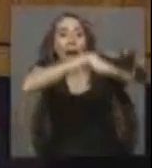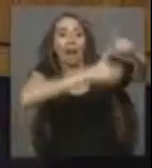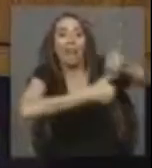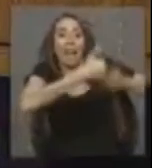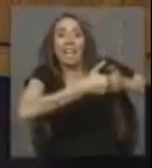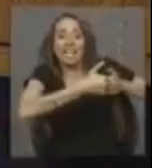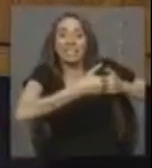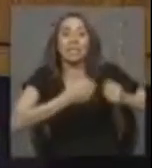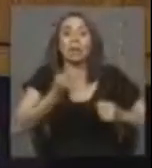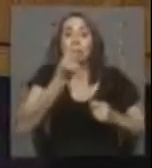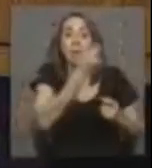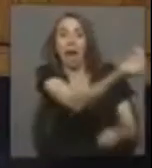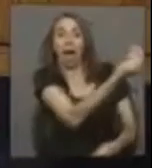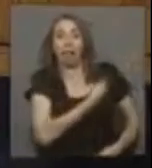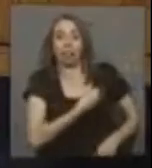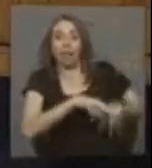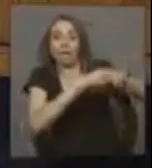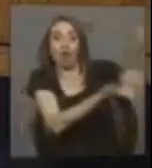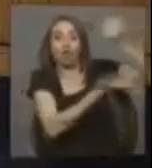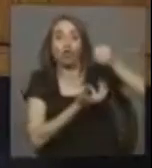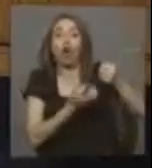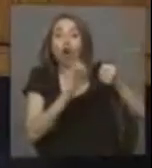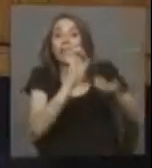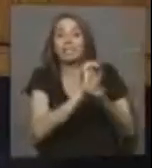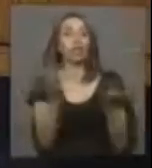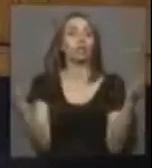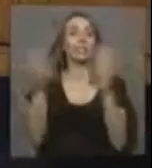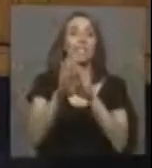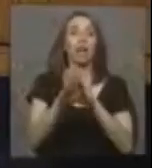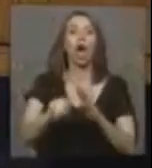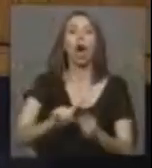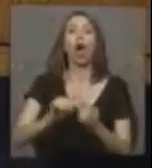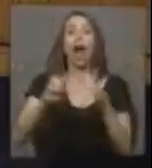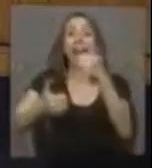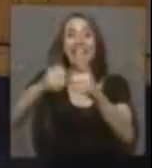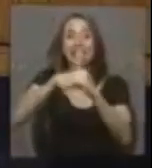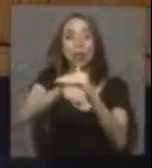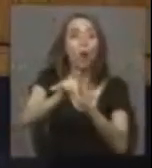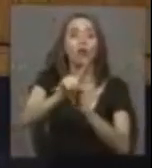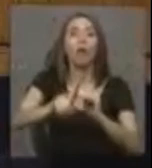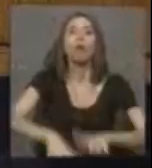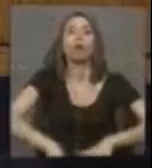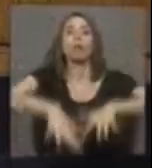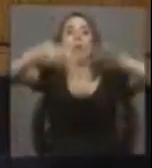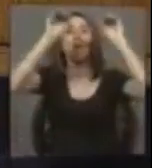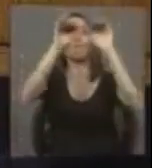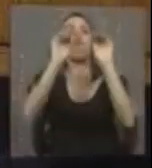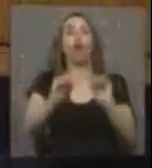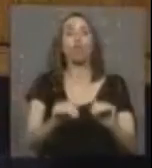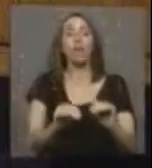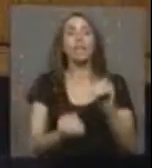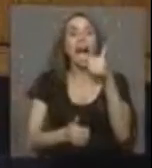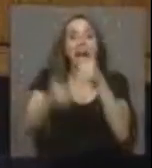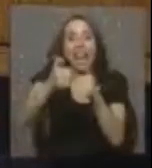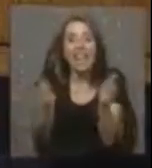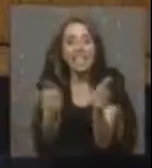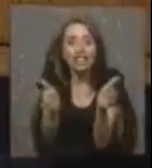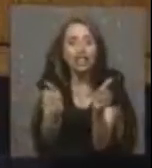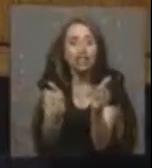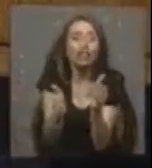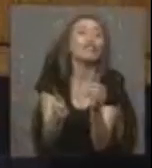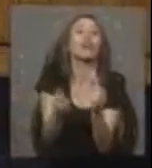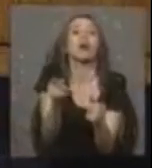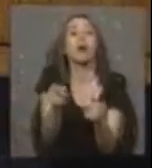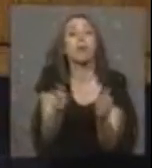construidos con plata del Estado. Están cerrados. Se convirtieron en bodegas. Y están cerrando la lechería de los pequeños y medianos